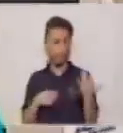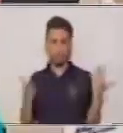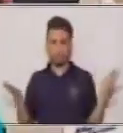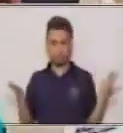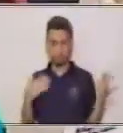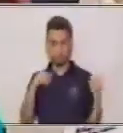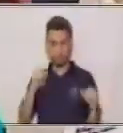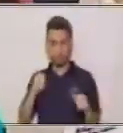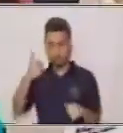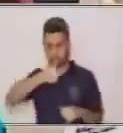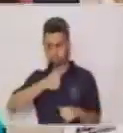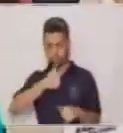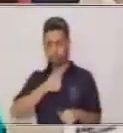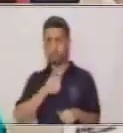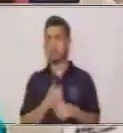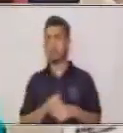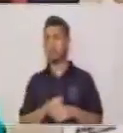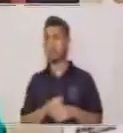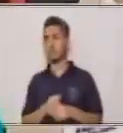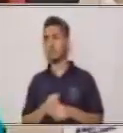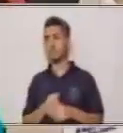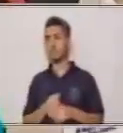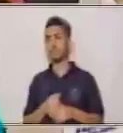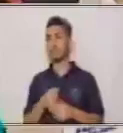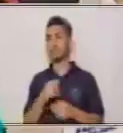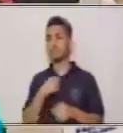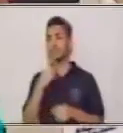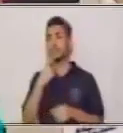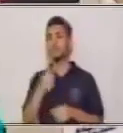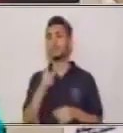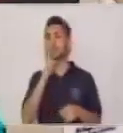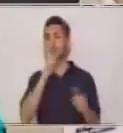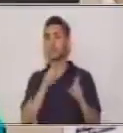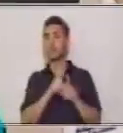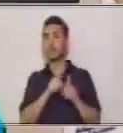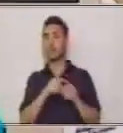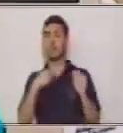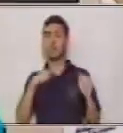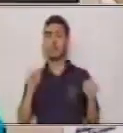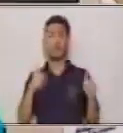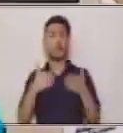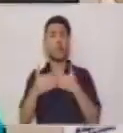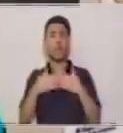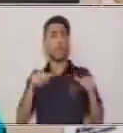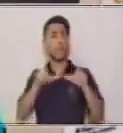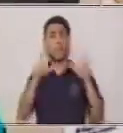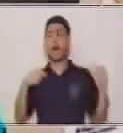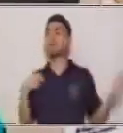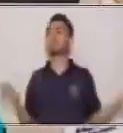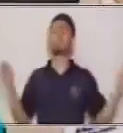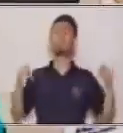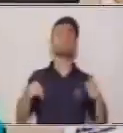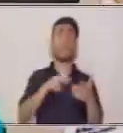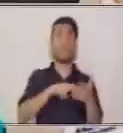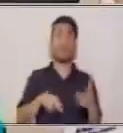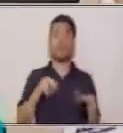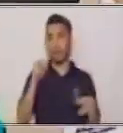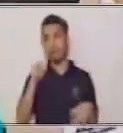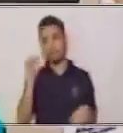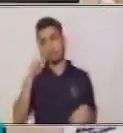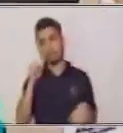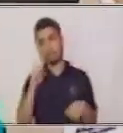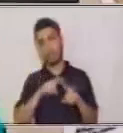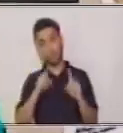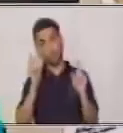Muy bien. Les había comentado también que podemos leerlo en la vía pública, siempre con precaución. Si yo